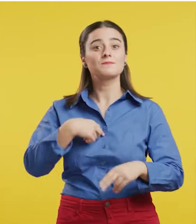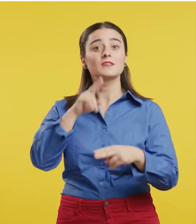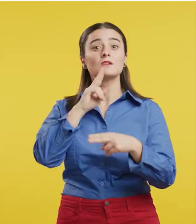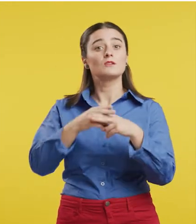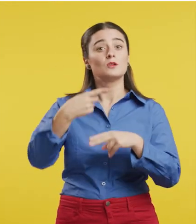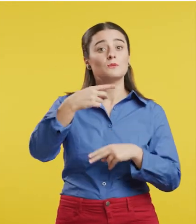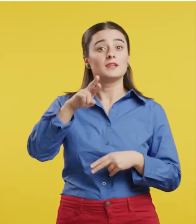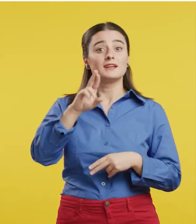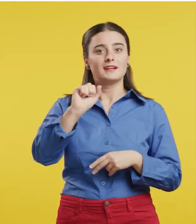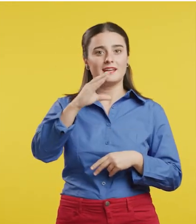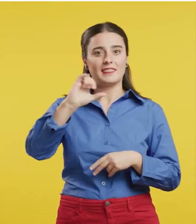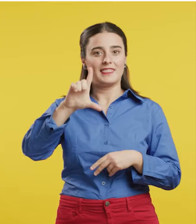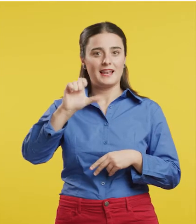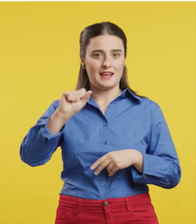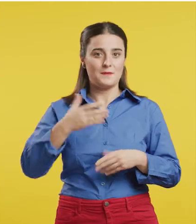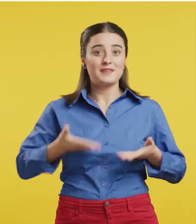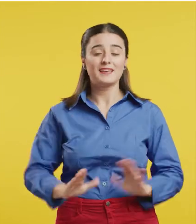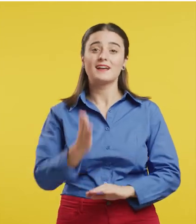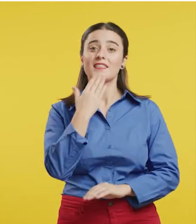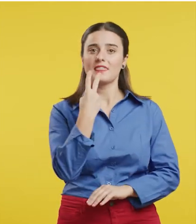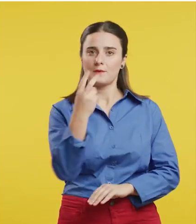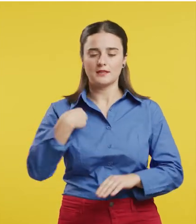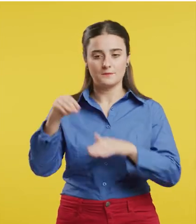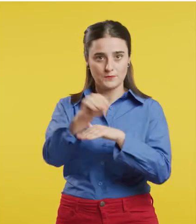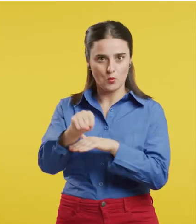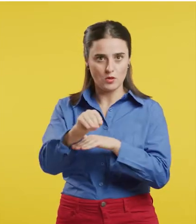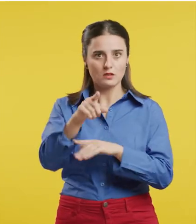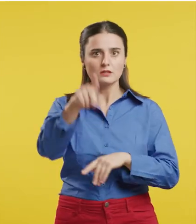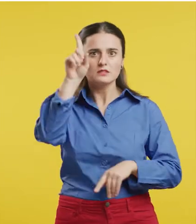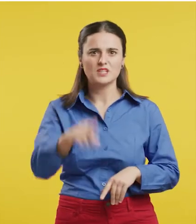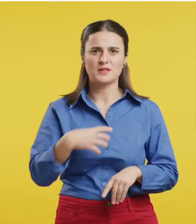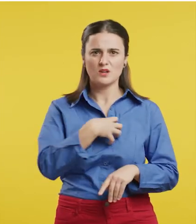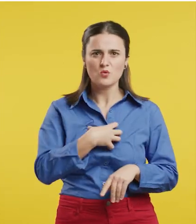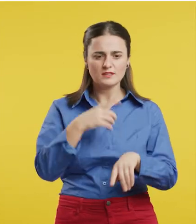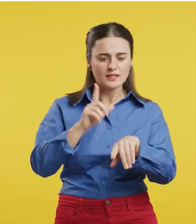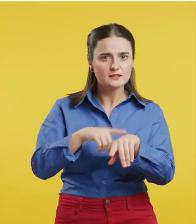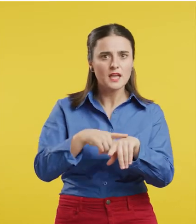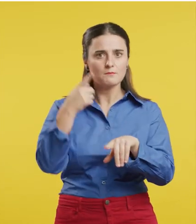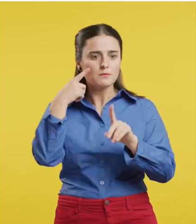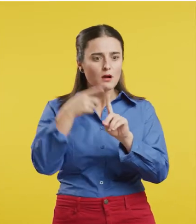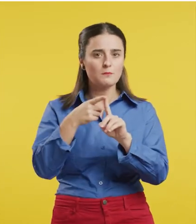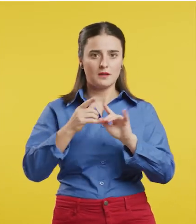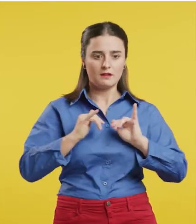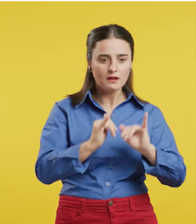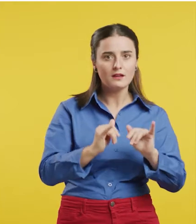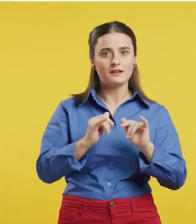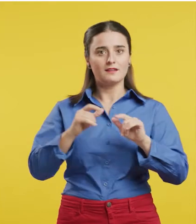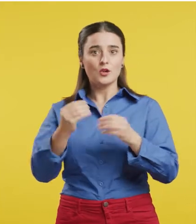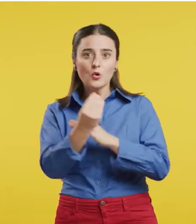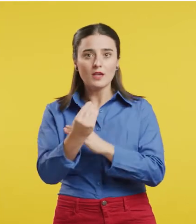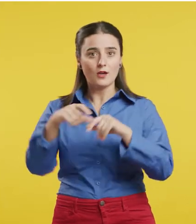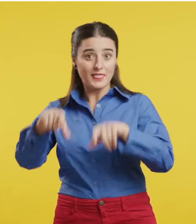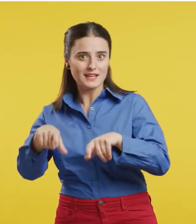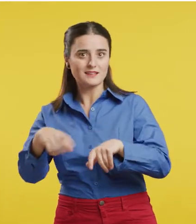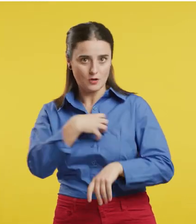Soy Graciela. Cuido de mi hija de 20 años. A ti, como a mí, te cuesta encontrar tiempo para divertirte, cuidar y descansar.